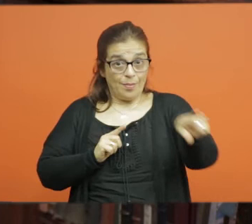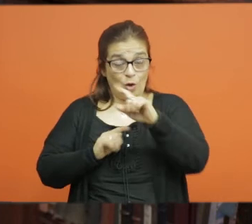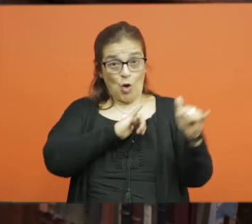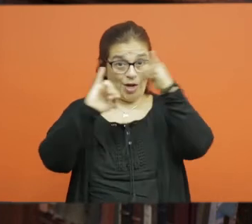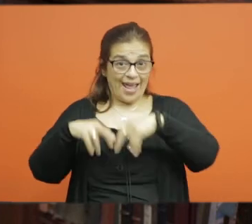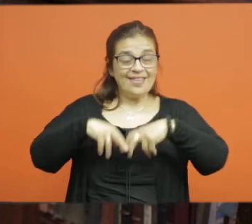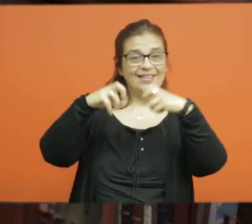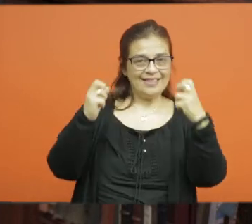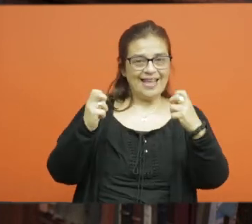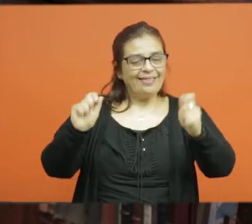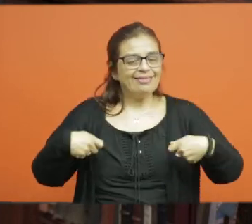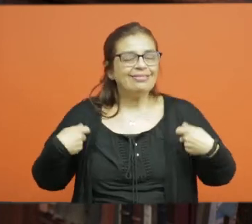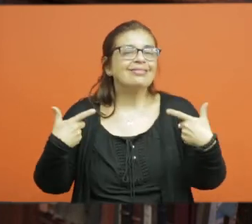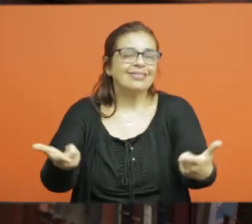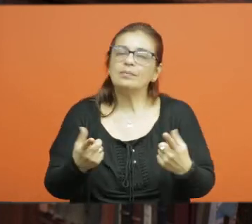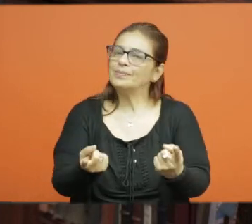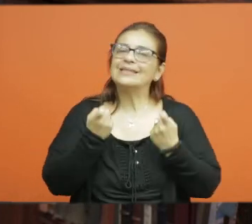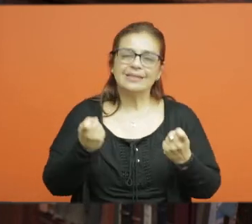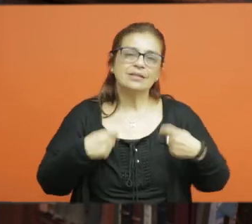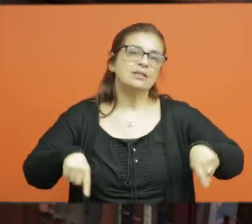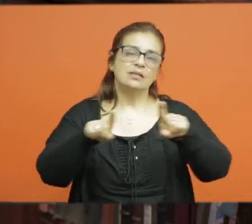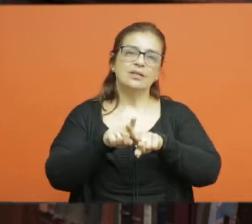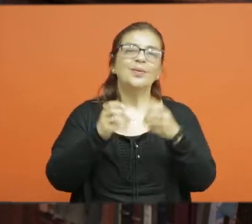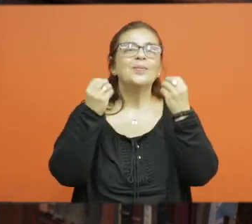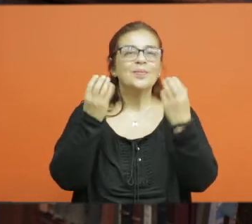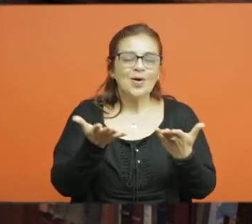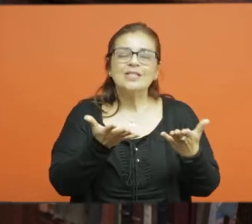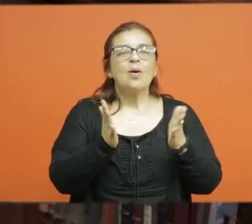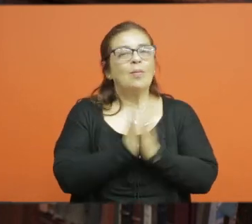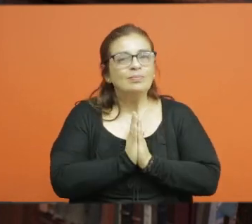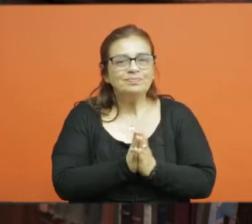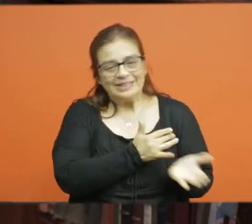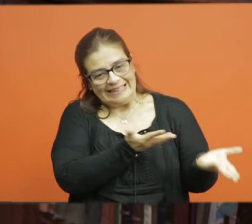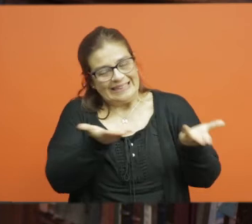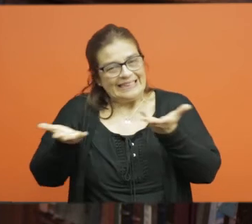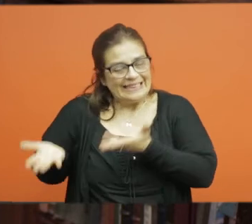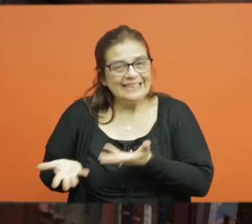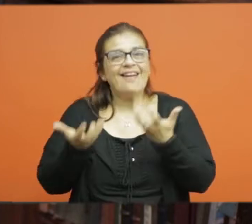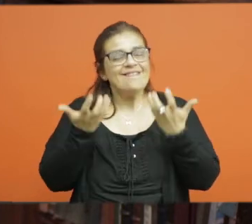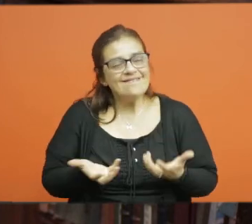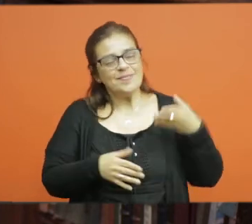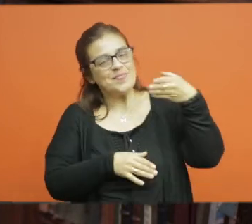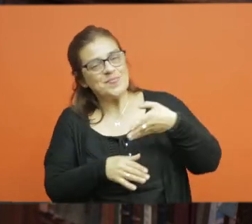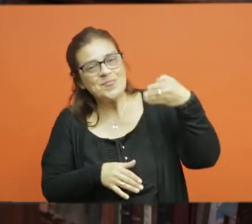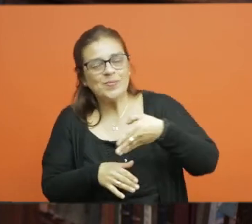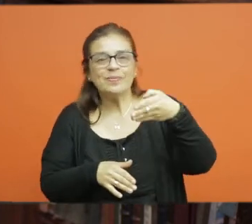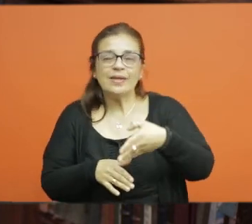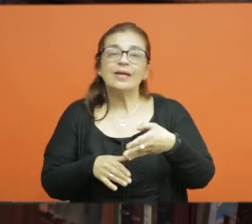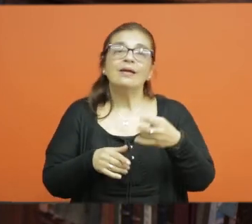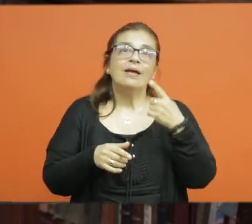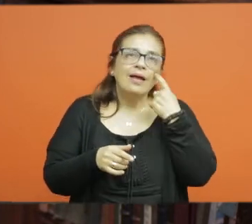invitamos enfáticamente a que participen con ponencias o participen escuchando